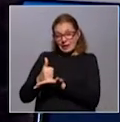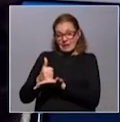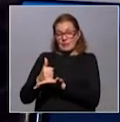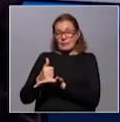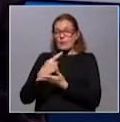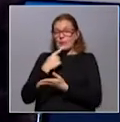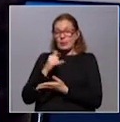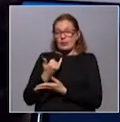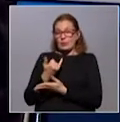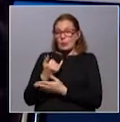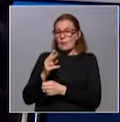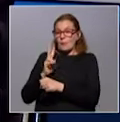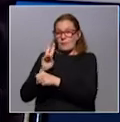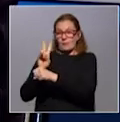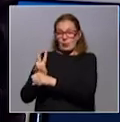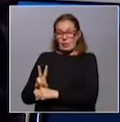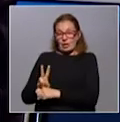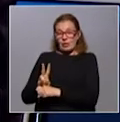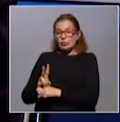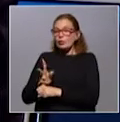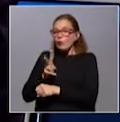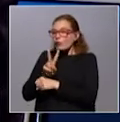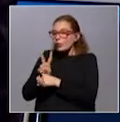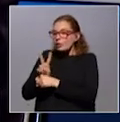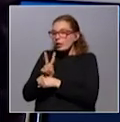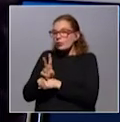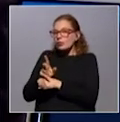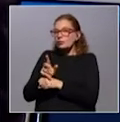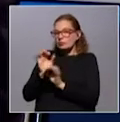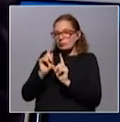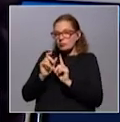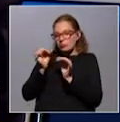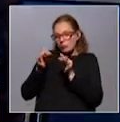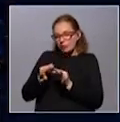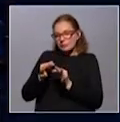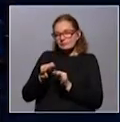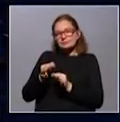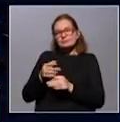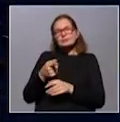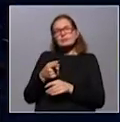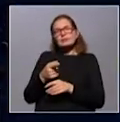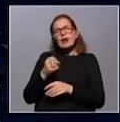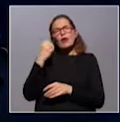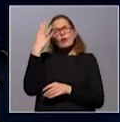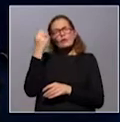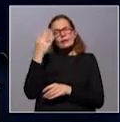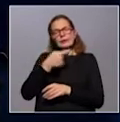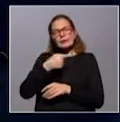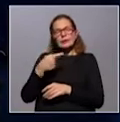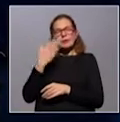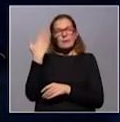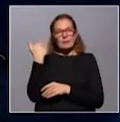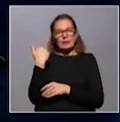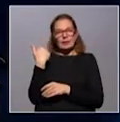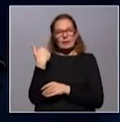su primer nivel de atención siendo monitoreadas y atendidas oportunamente. Escalante, en la conferencia que dieron la semana pasada,